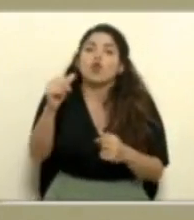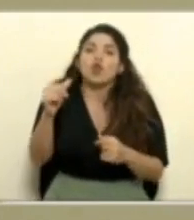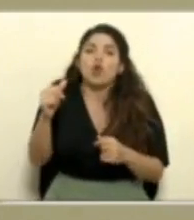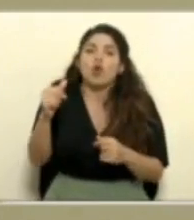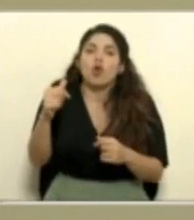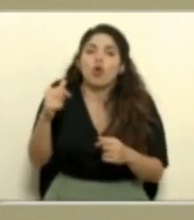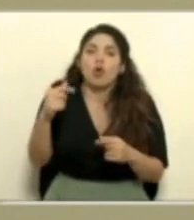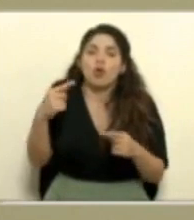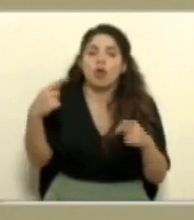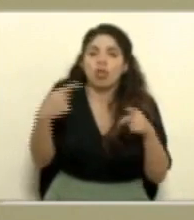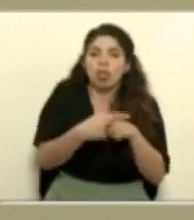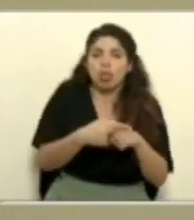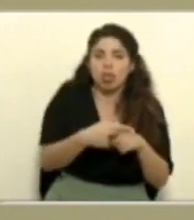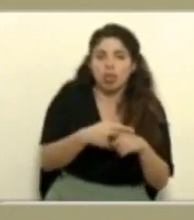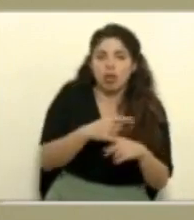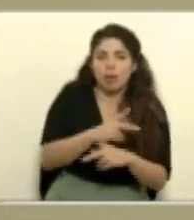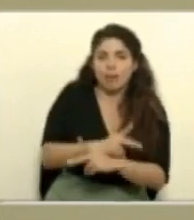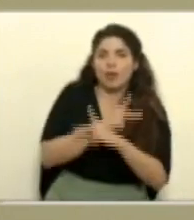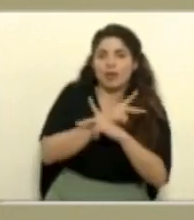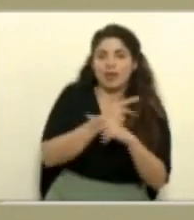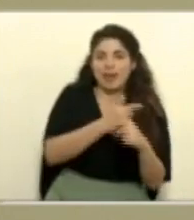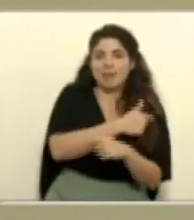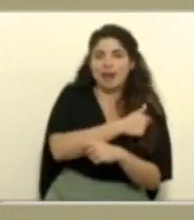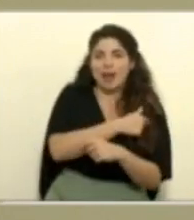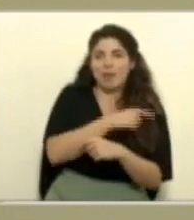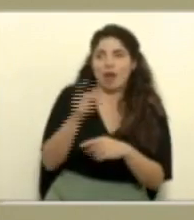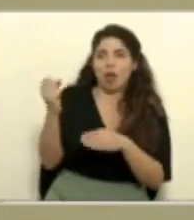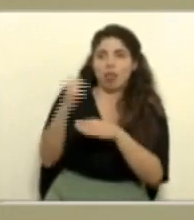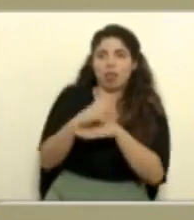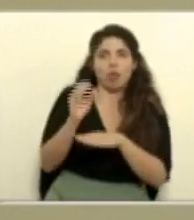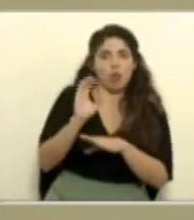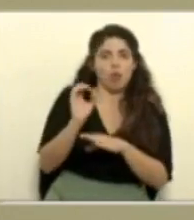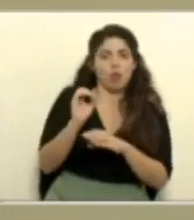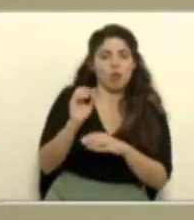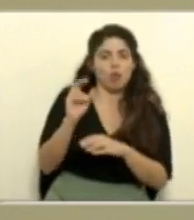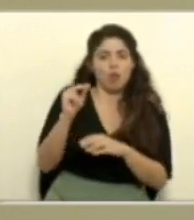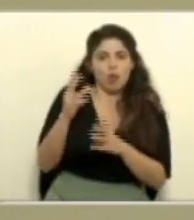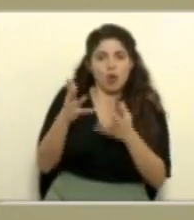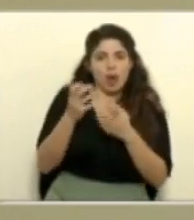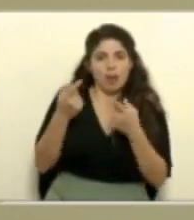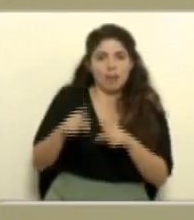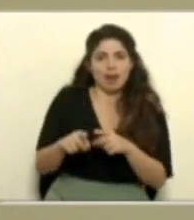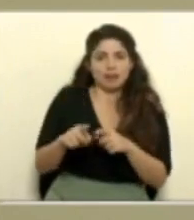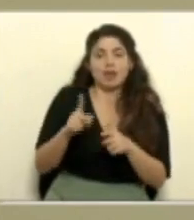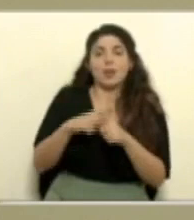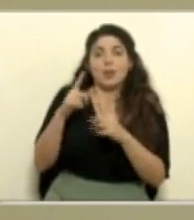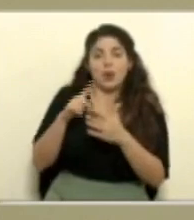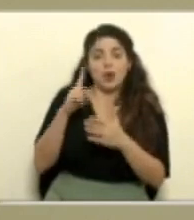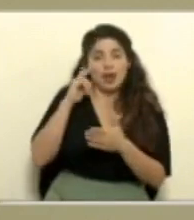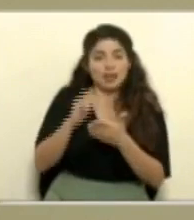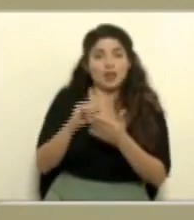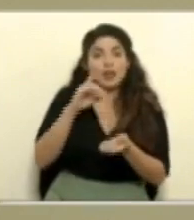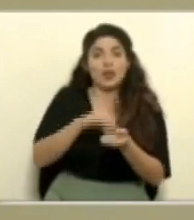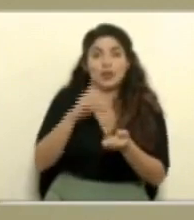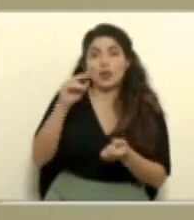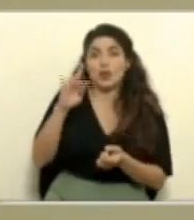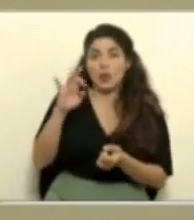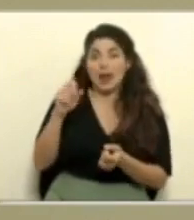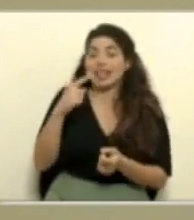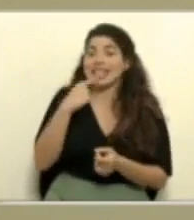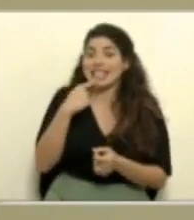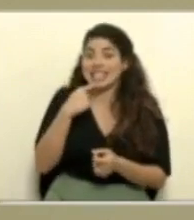protección conferida por las vacunas pero en esto el doctor Duarte se puede también referir con respecto a esta variante pero sí recordar que